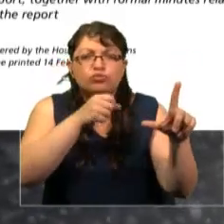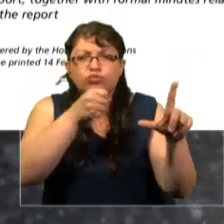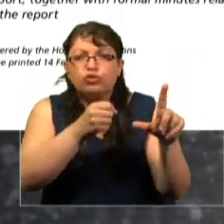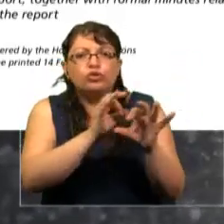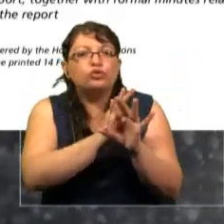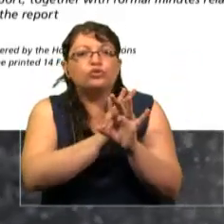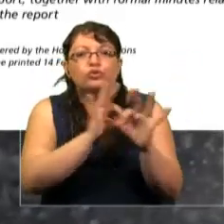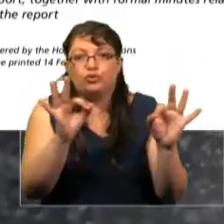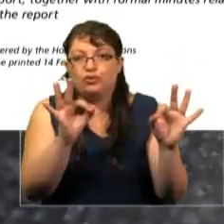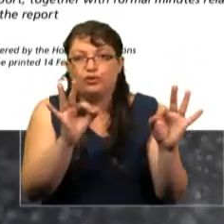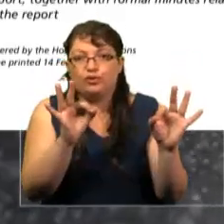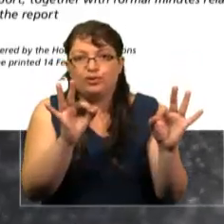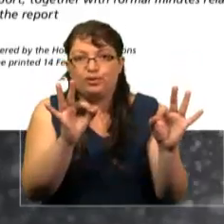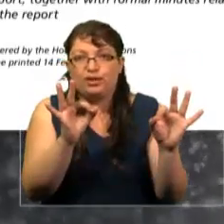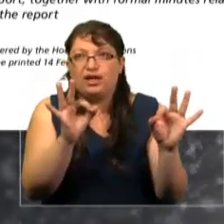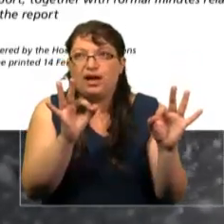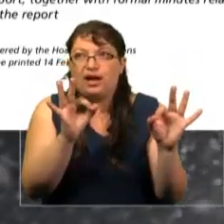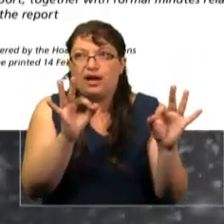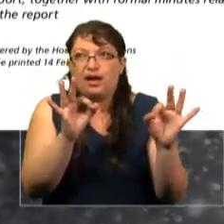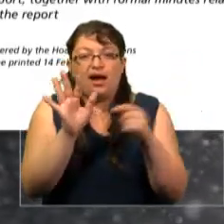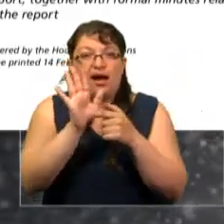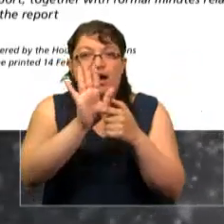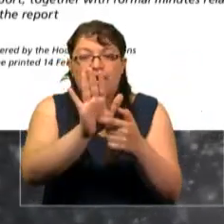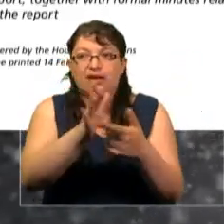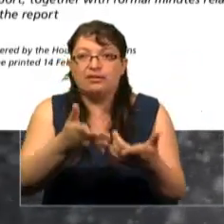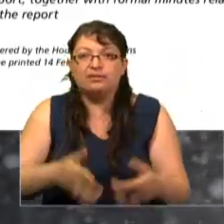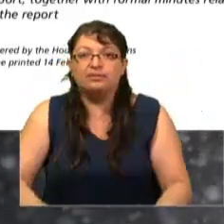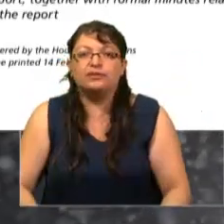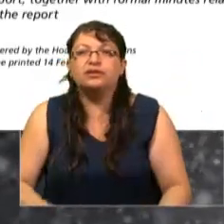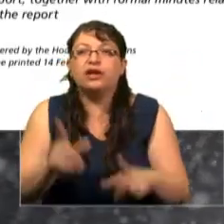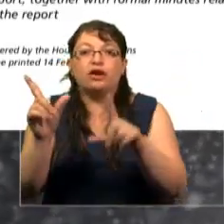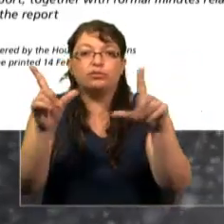Por favor, avancen a la siguiente diapositiva.